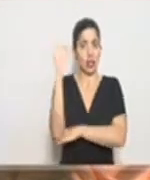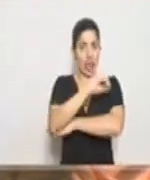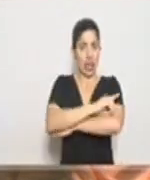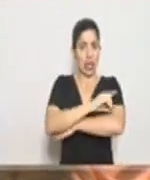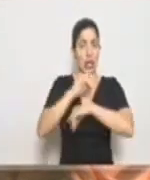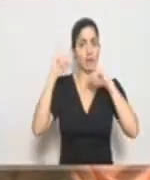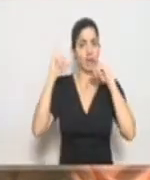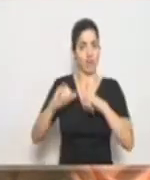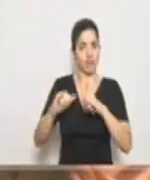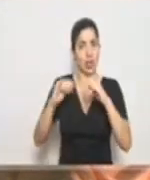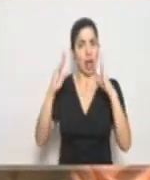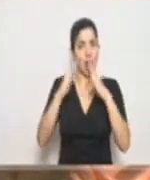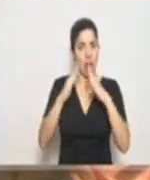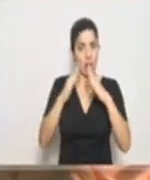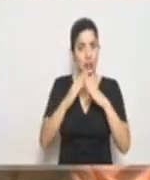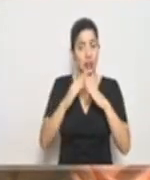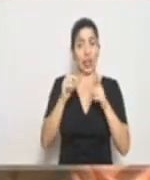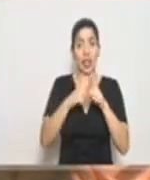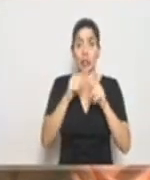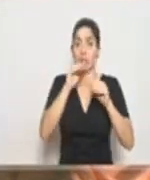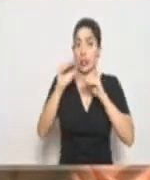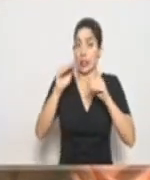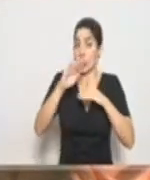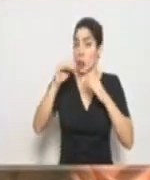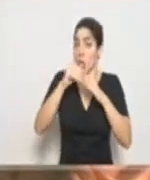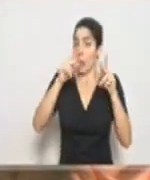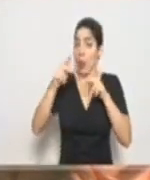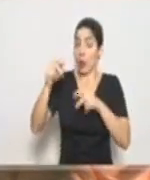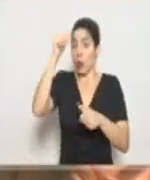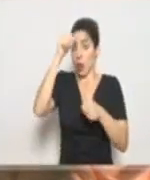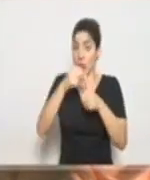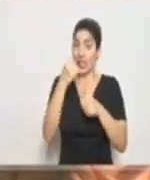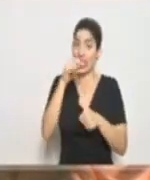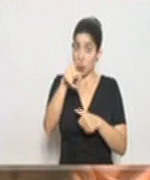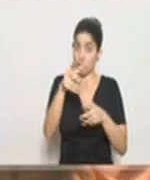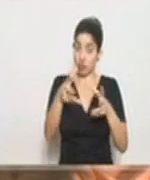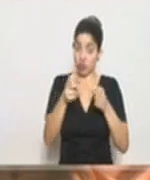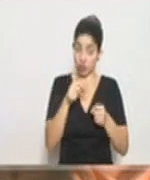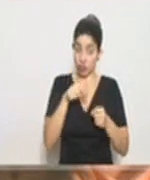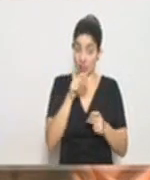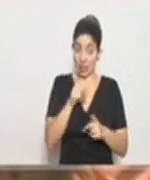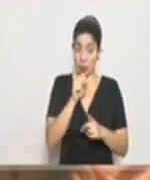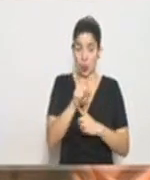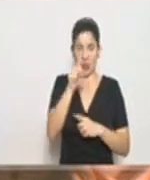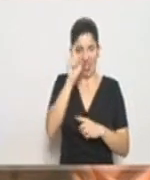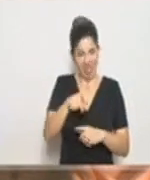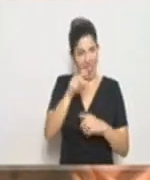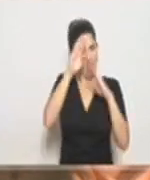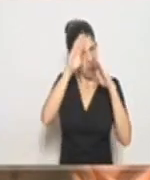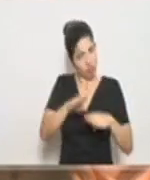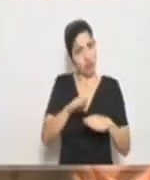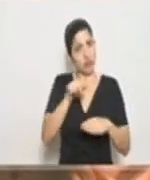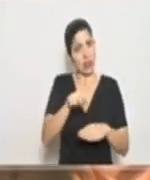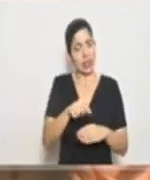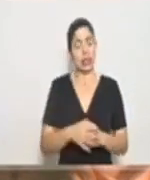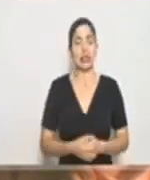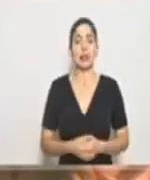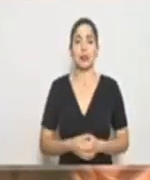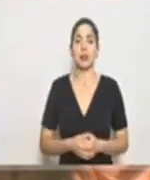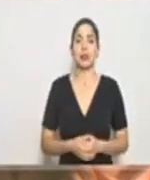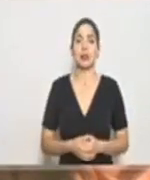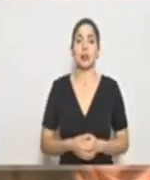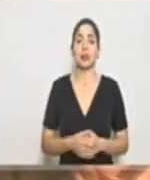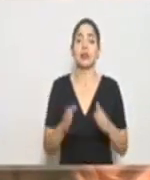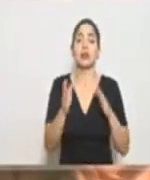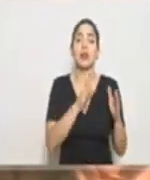su casa. Entonces, para recordarle a todos los ciudadanos que están en esta condición, que acaten esta disposición. En torno